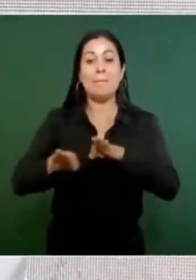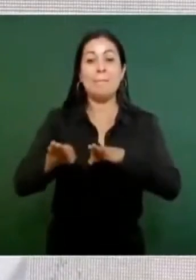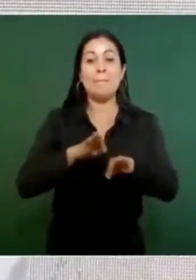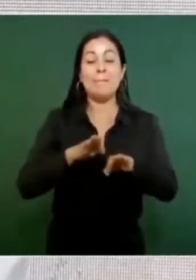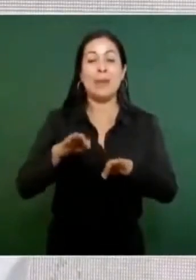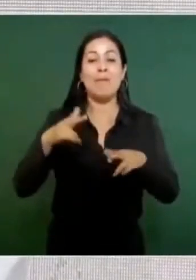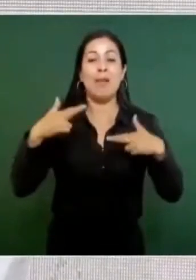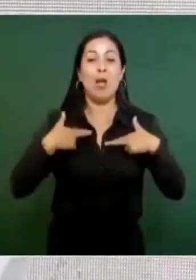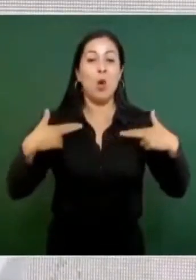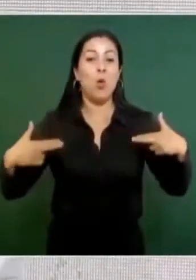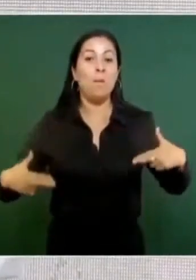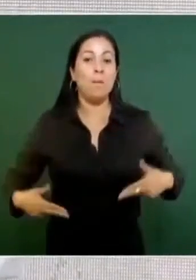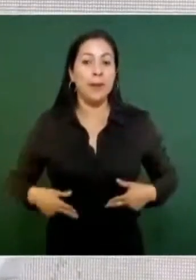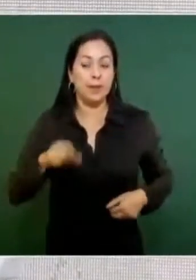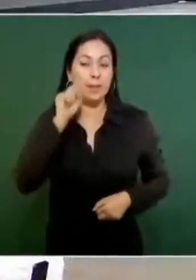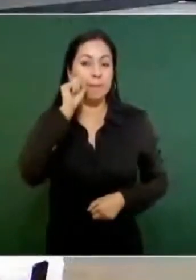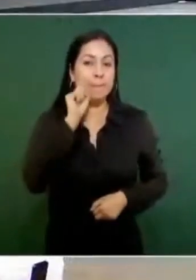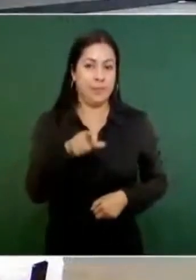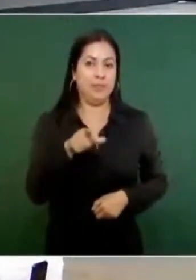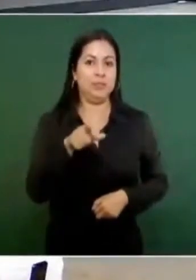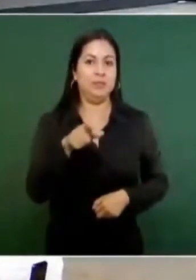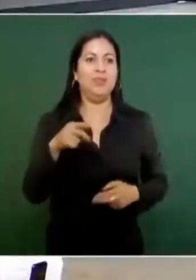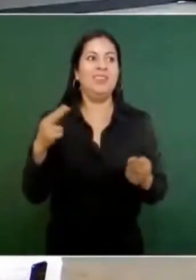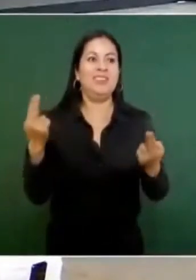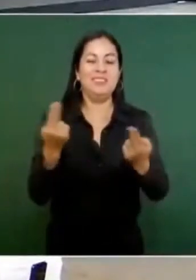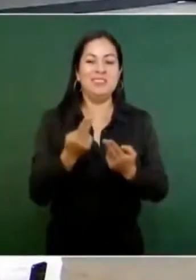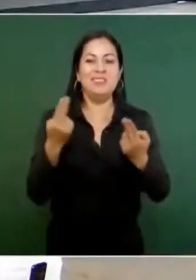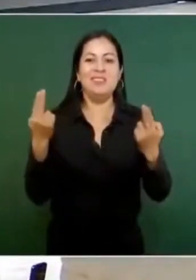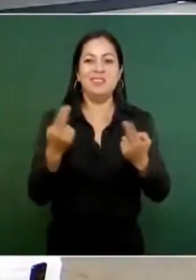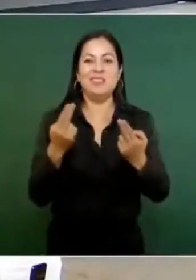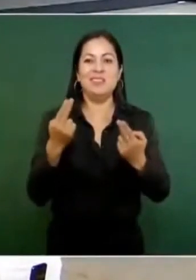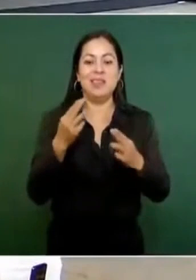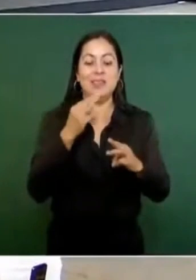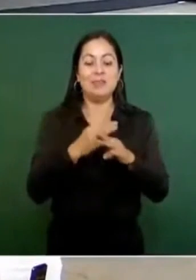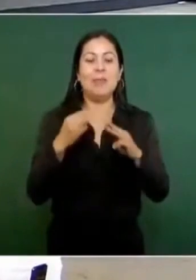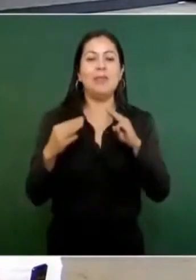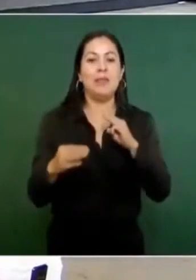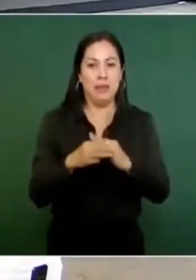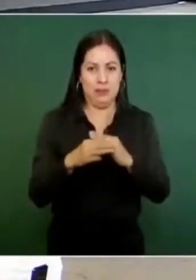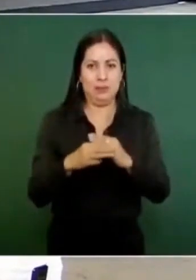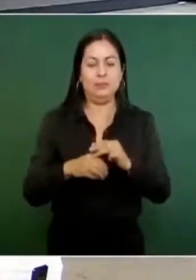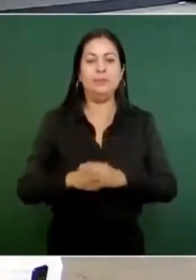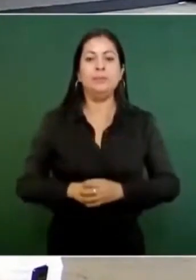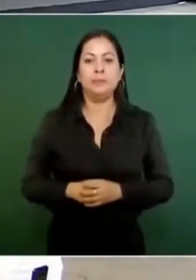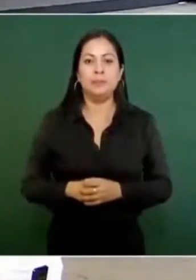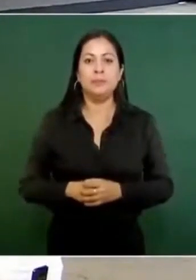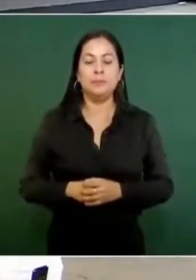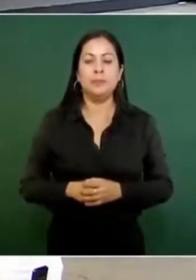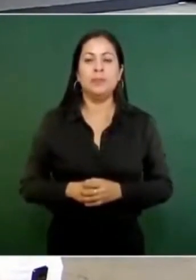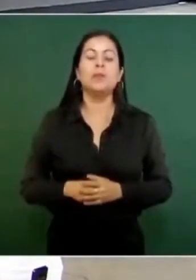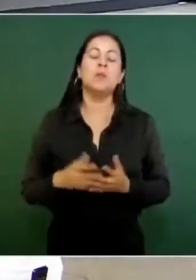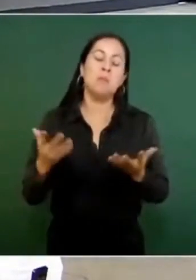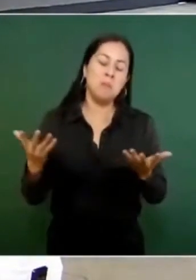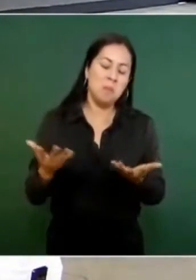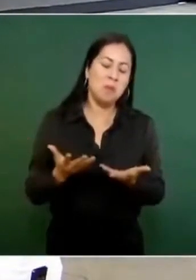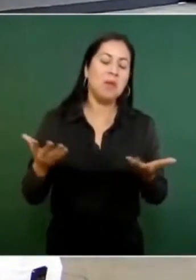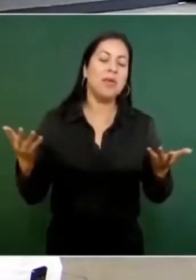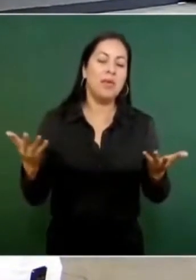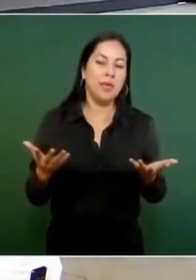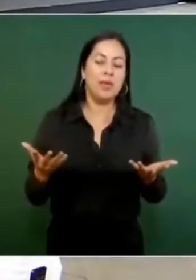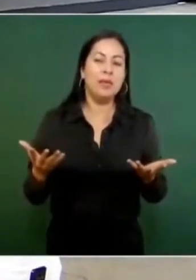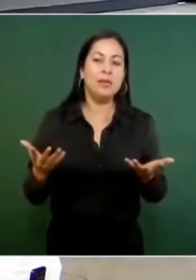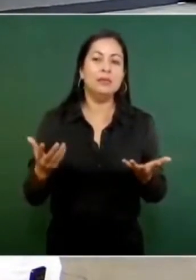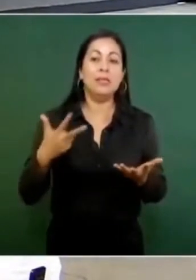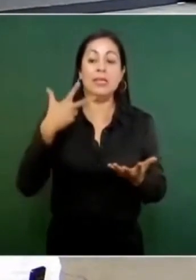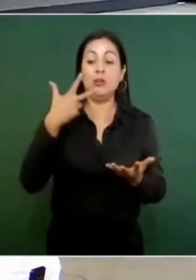desde luego también las necesidades materiales, lo que permitió que